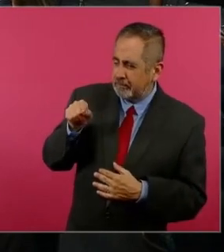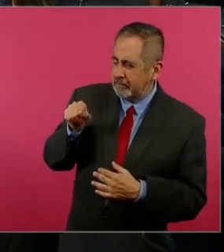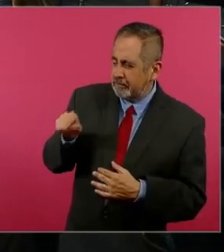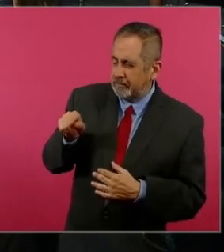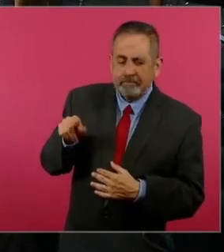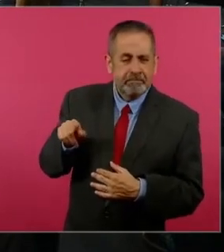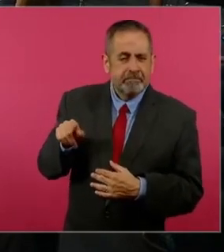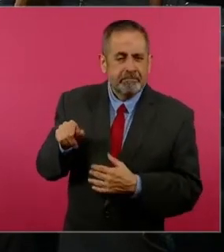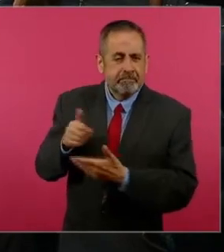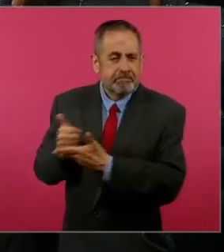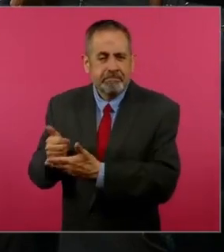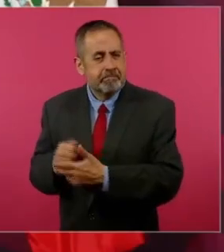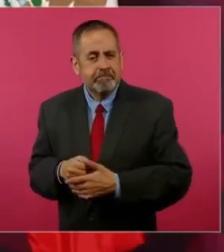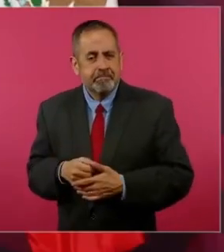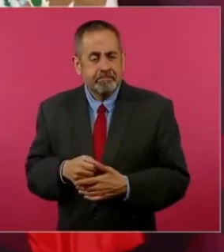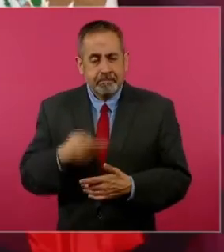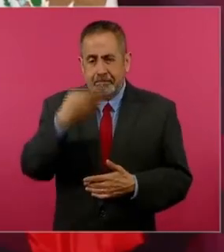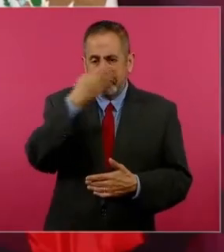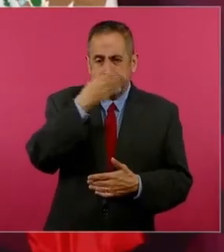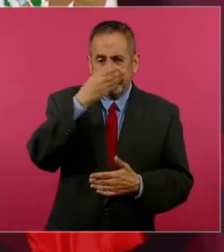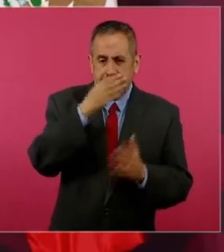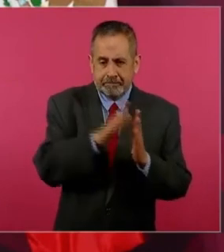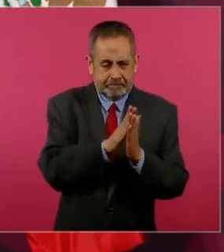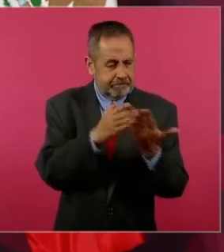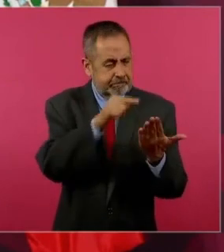dice la Biblia.